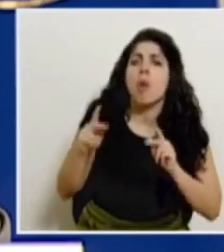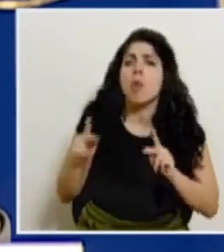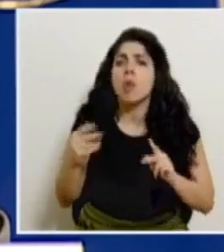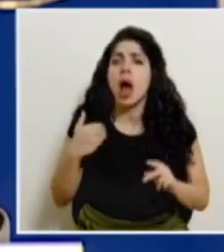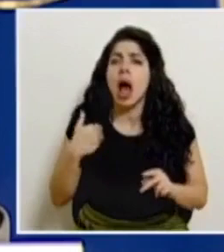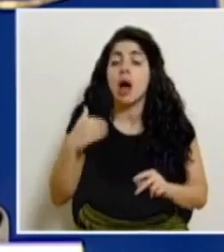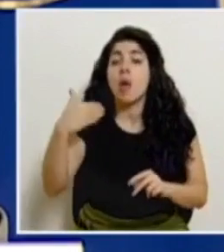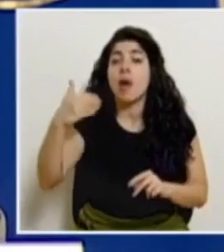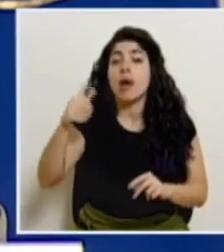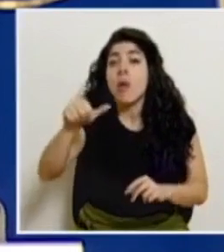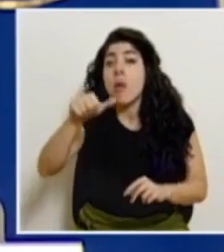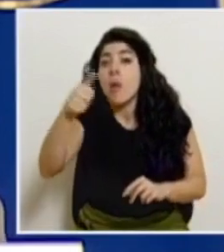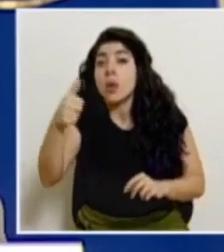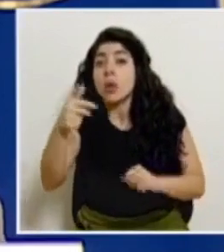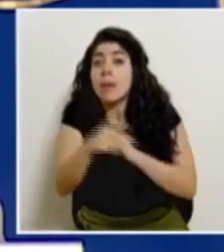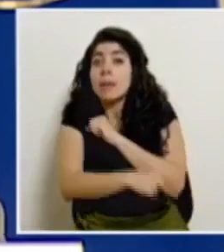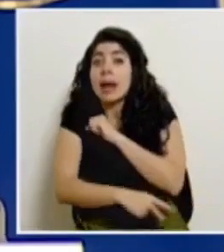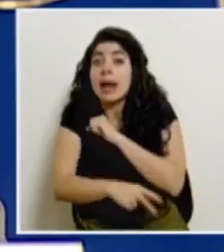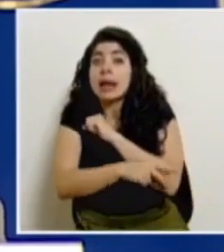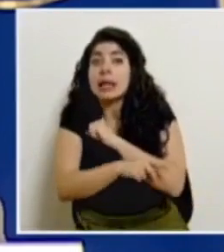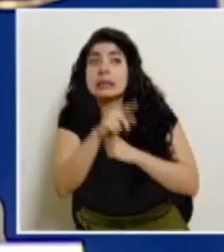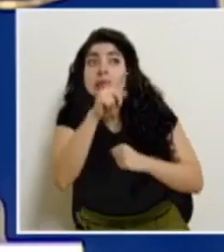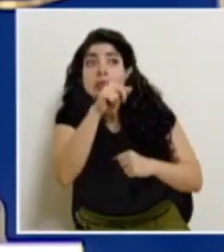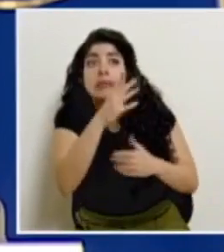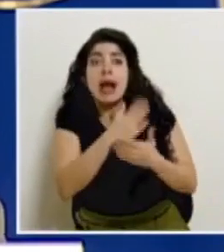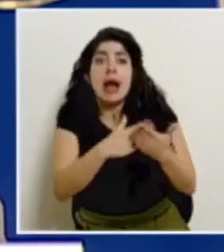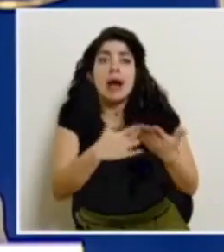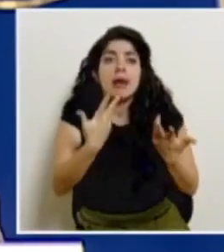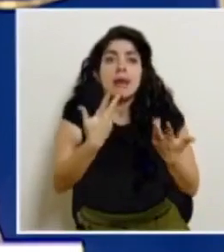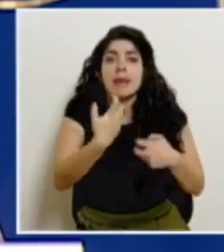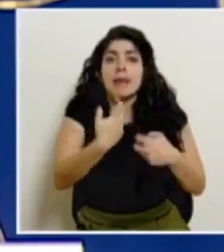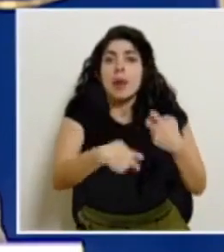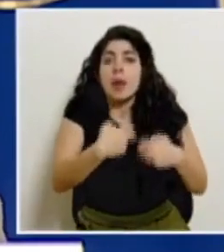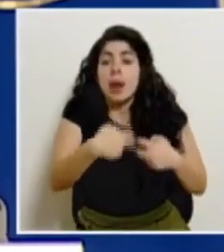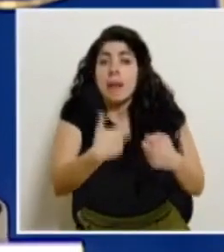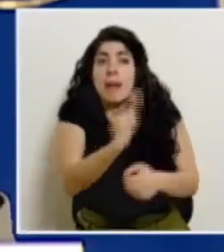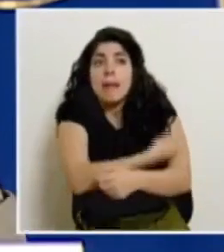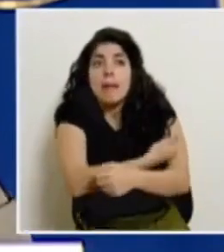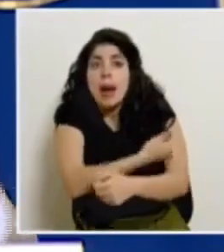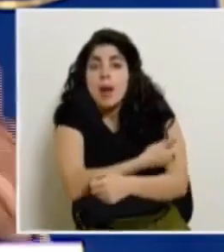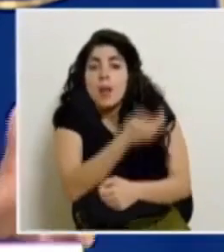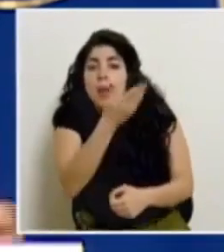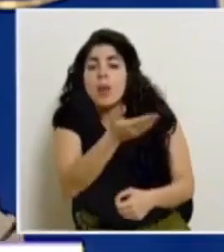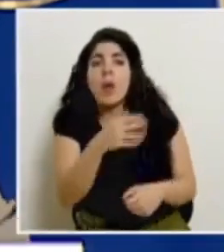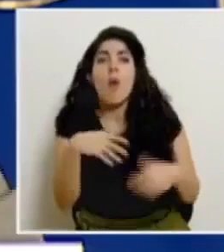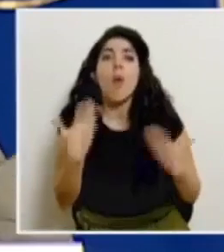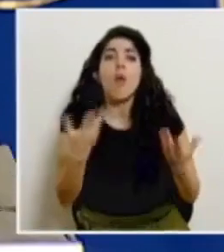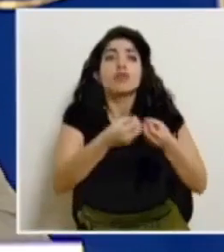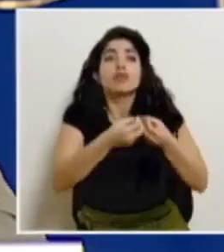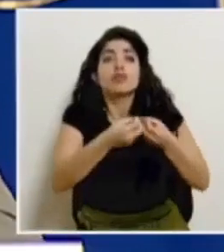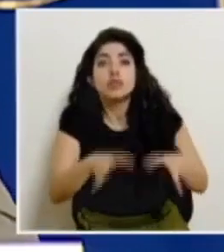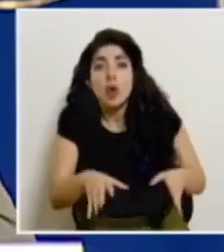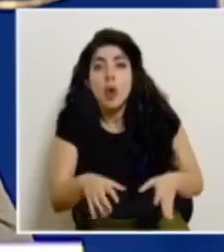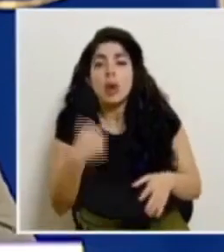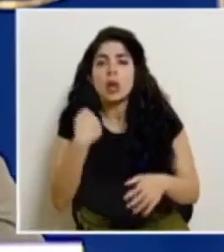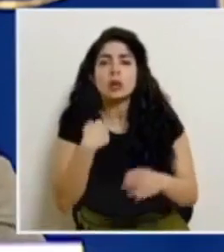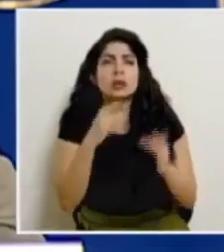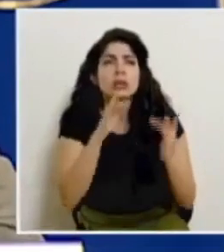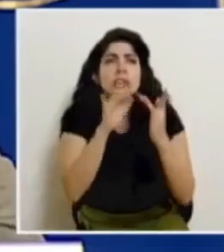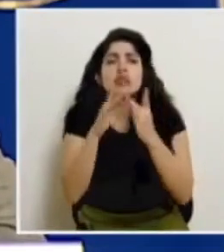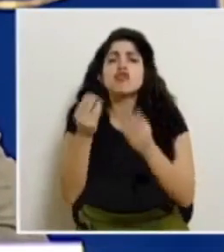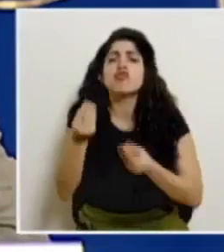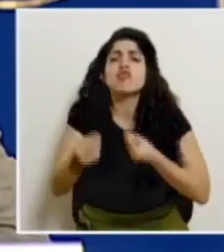cuando otros países tienen problemas para que su población se vacune. Si hay excedentes, entonces, ¿cómo poder